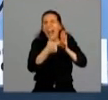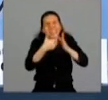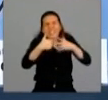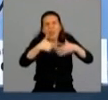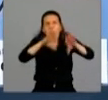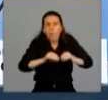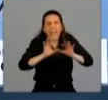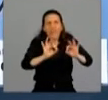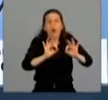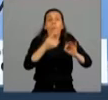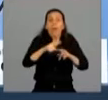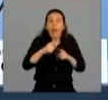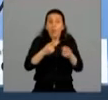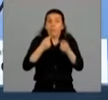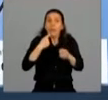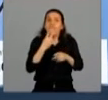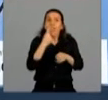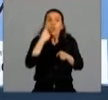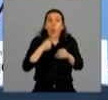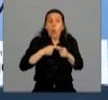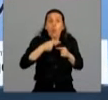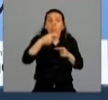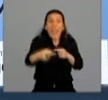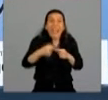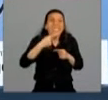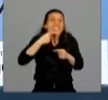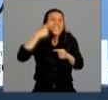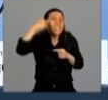necesitamos 21 días sin que haya contagios.